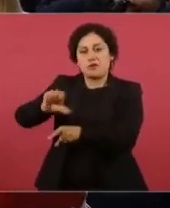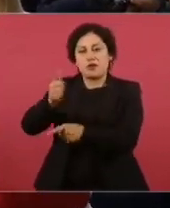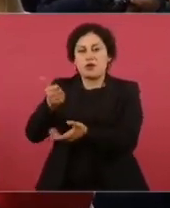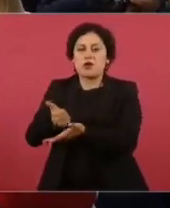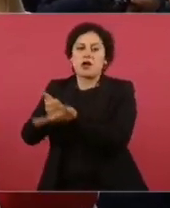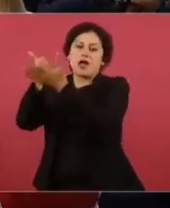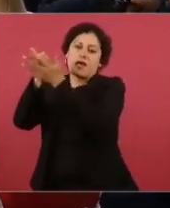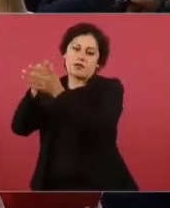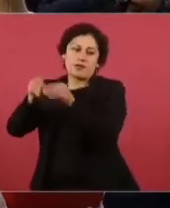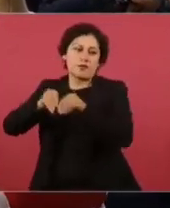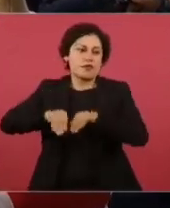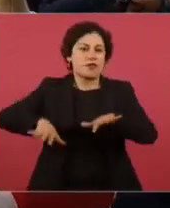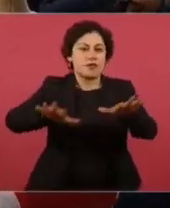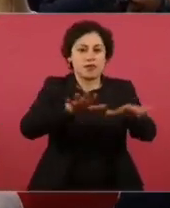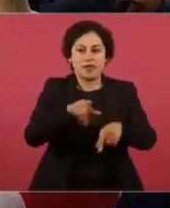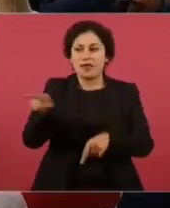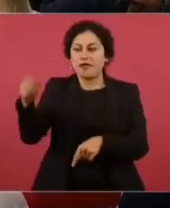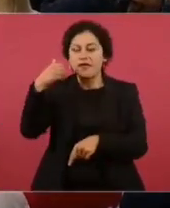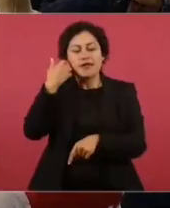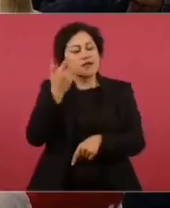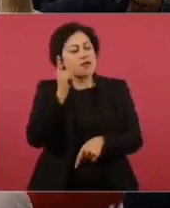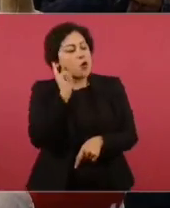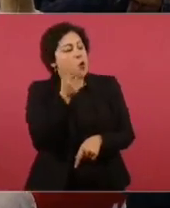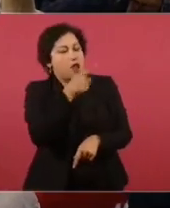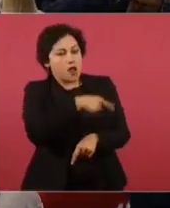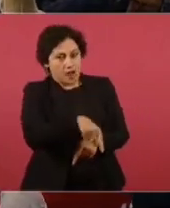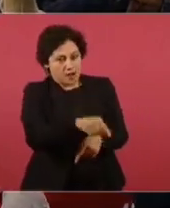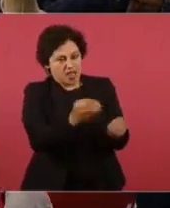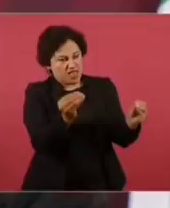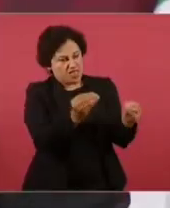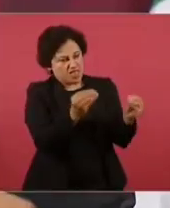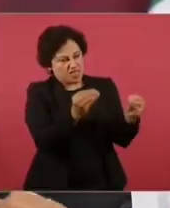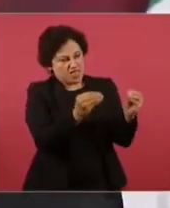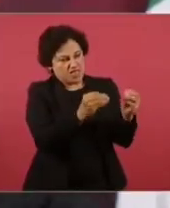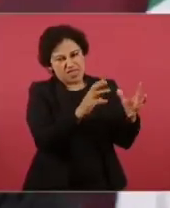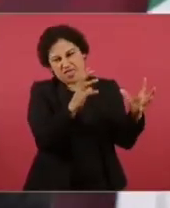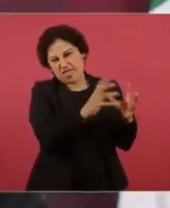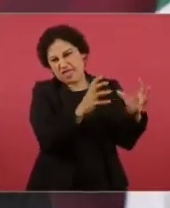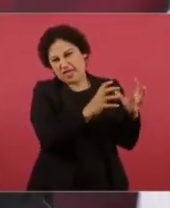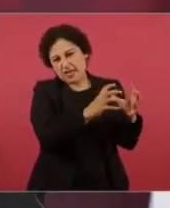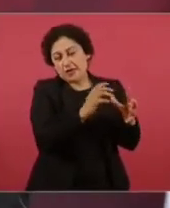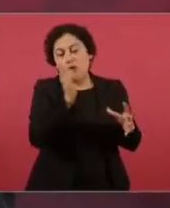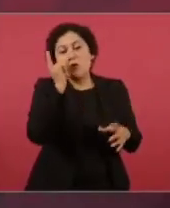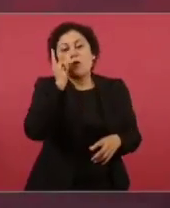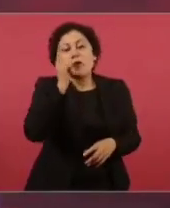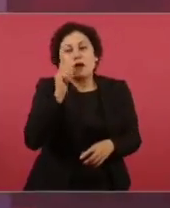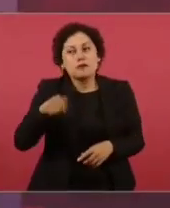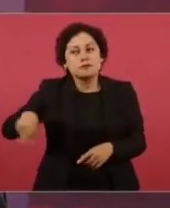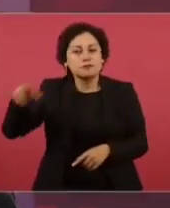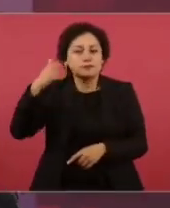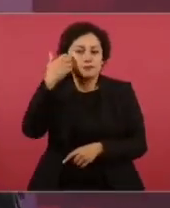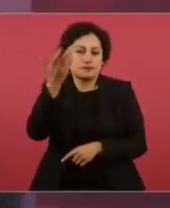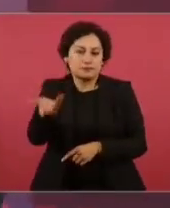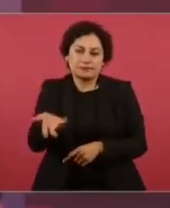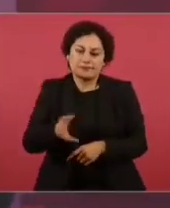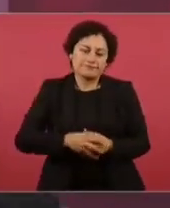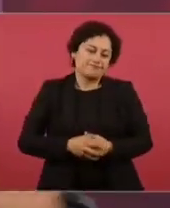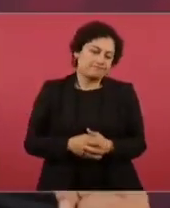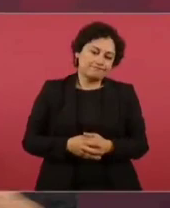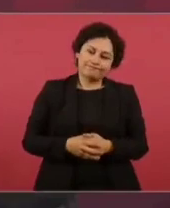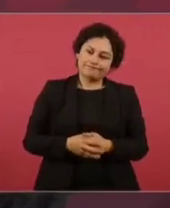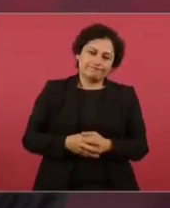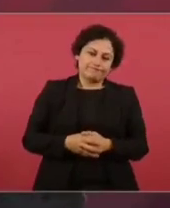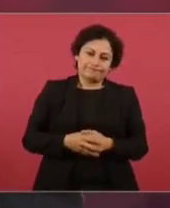que se agarraran, se deschongaran, con